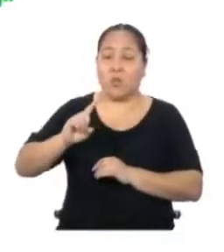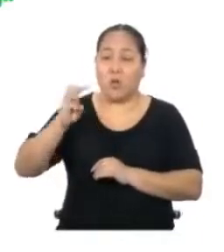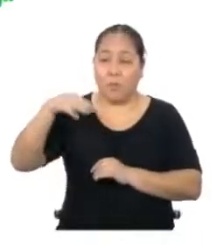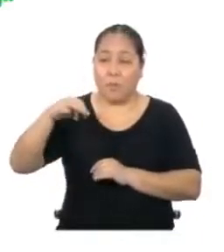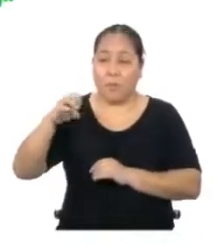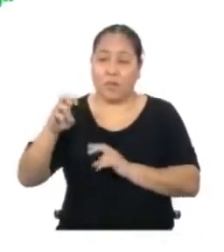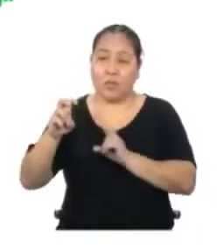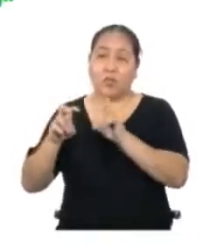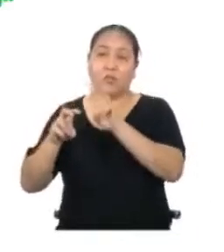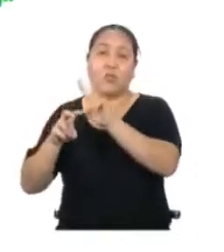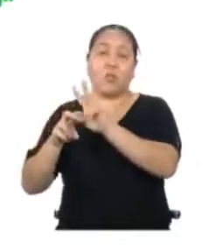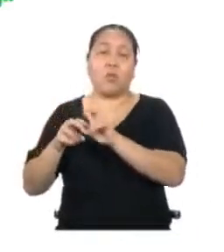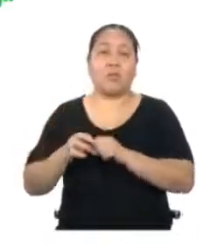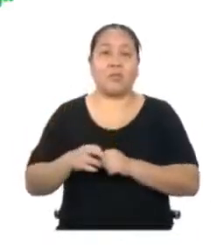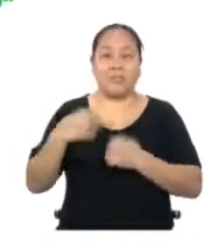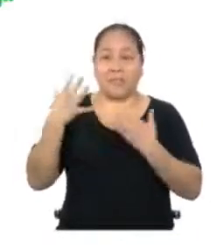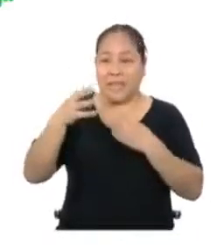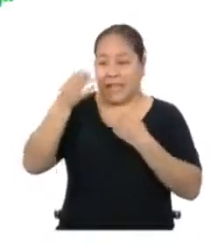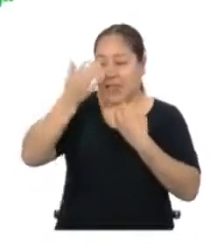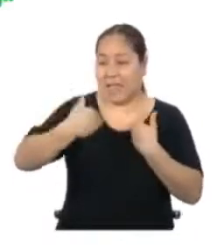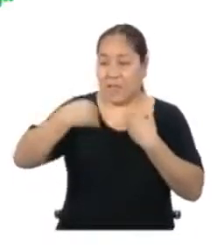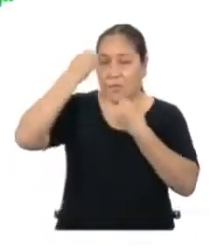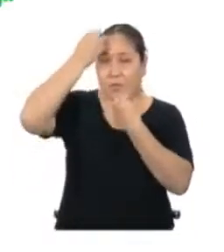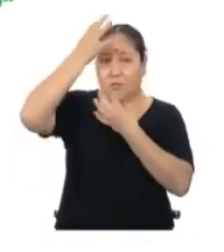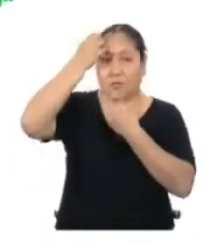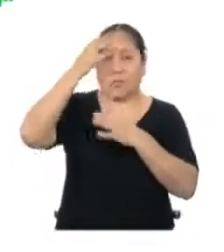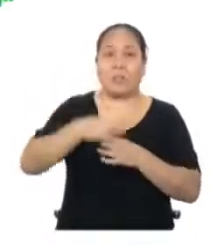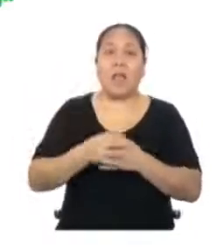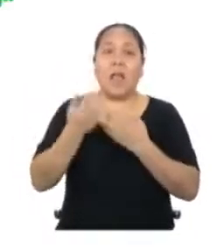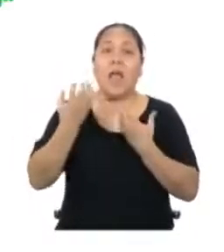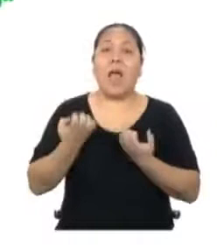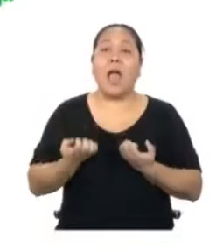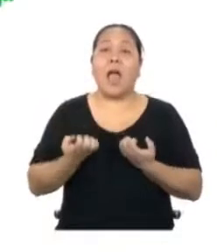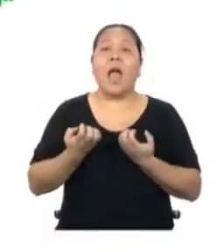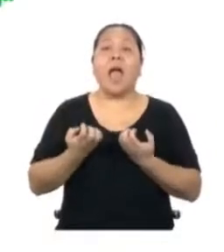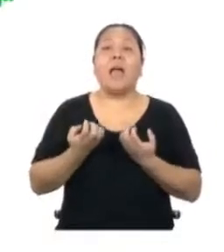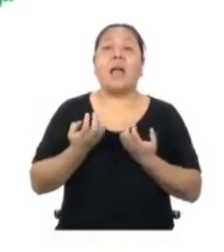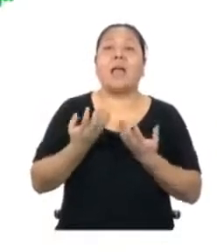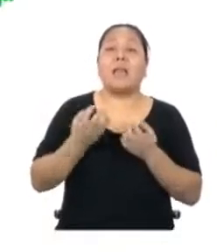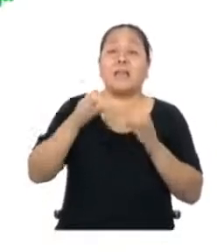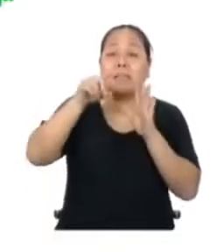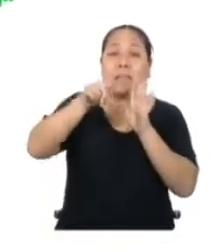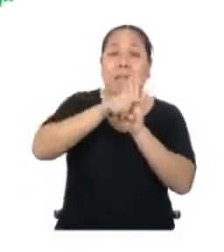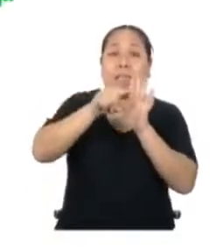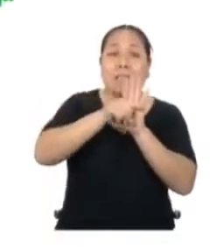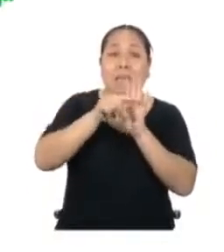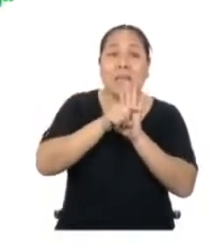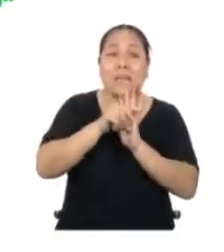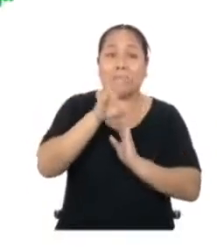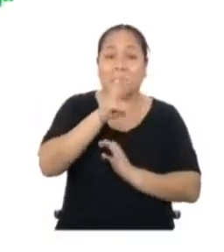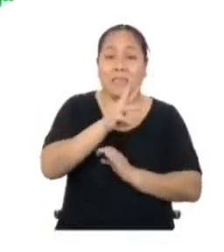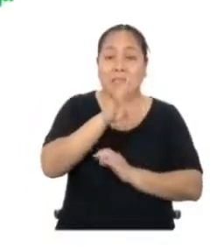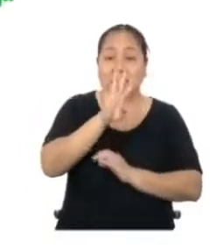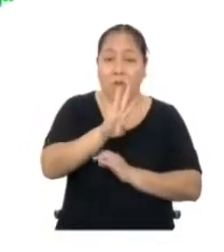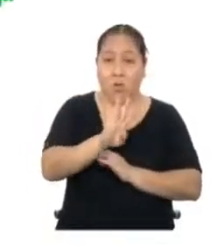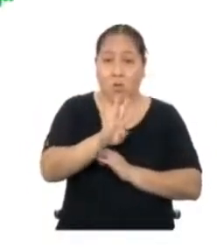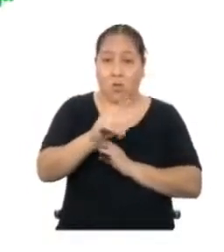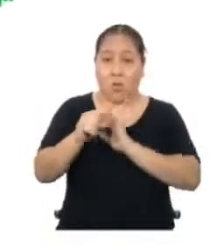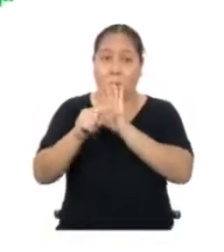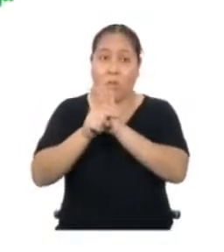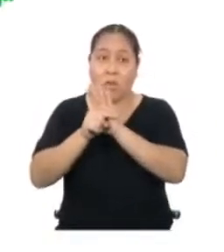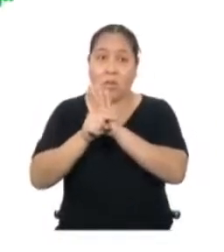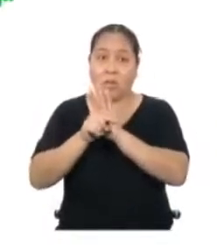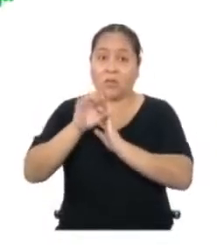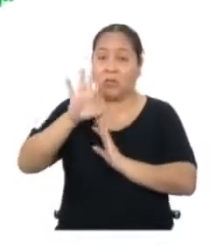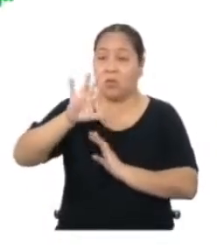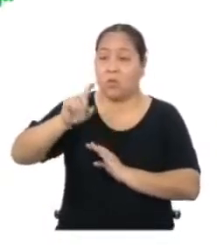Ya tenemos la información completa Ahora restamos el área del cuadrado que es 64 Menos el área del